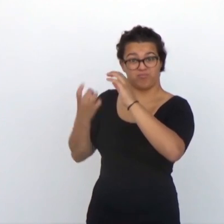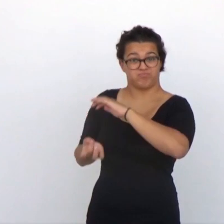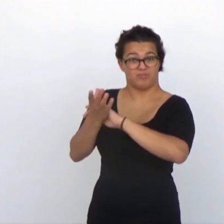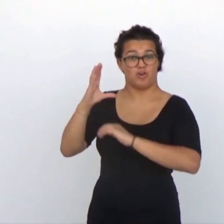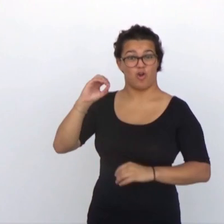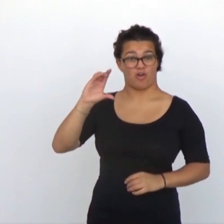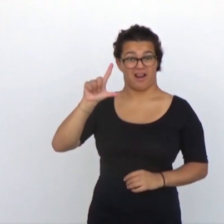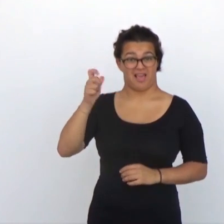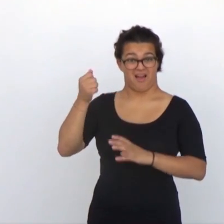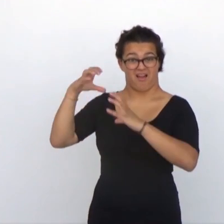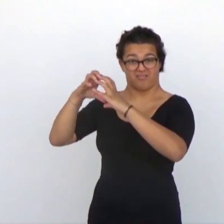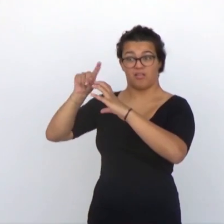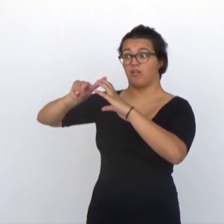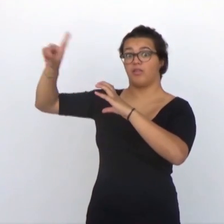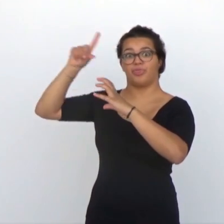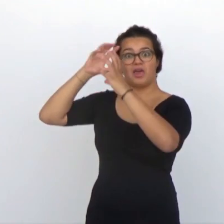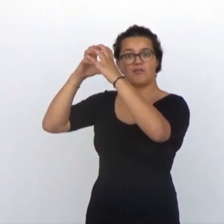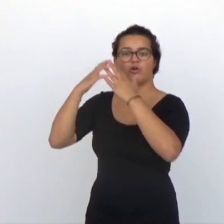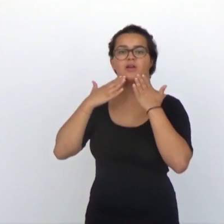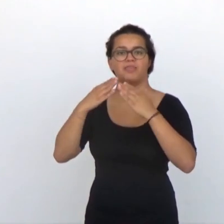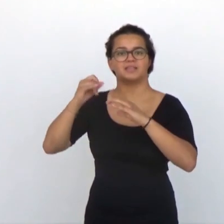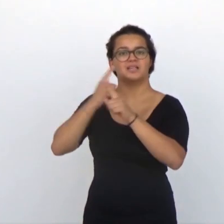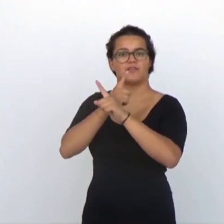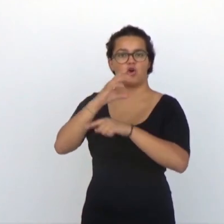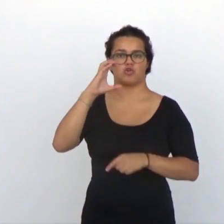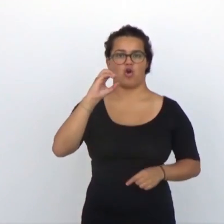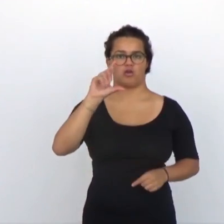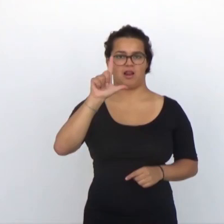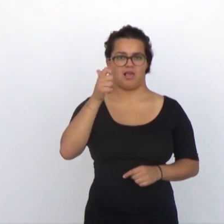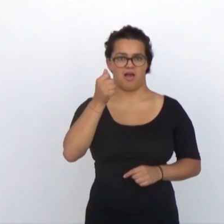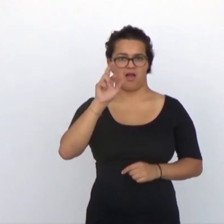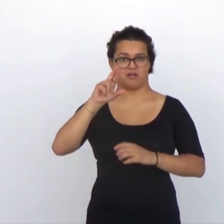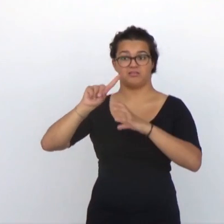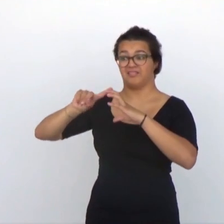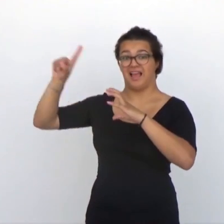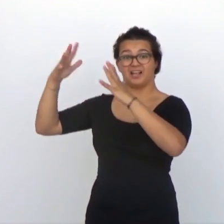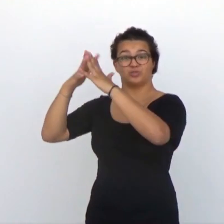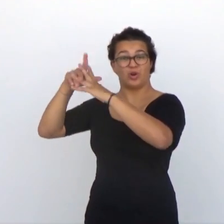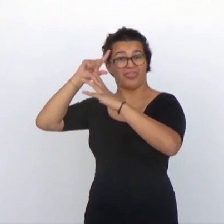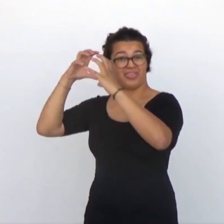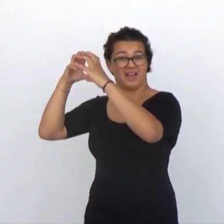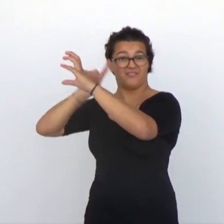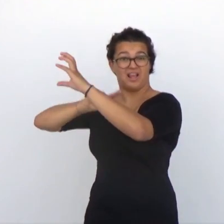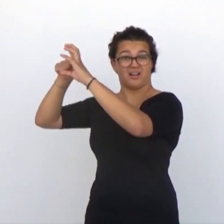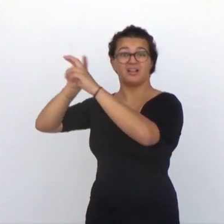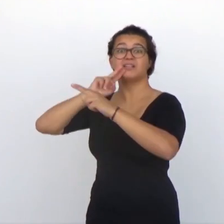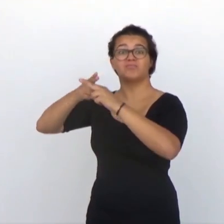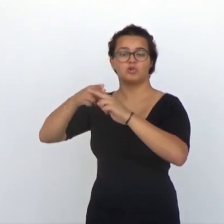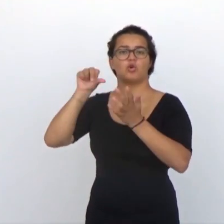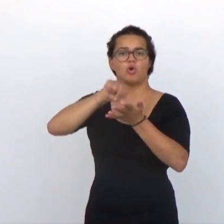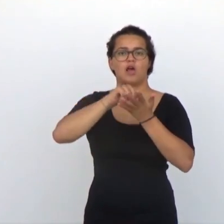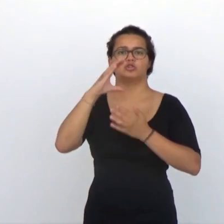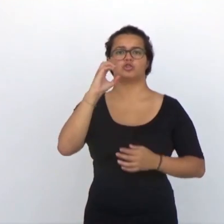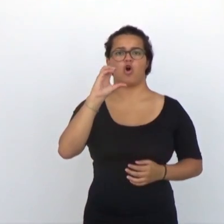cóclea viajan hasta el cerebro a través del nervio coclear. Y la estructura cerebral que recibe al nervio coclear son los